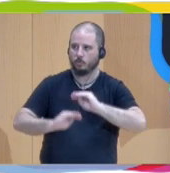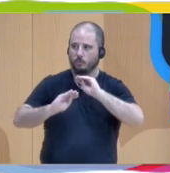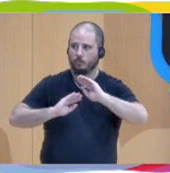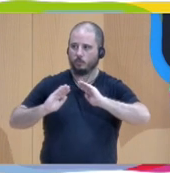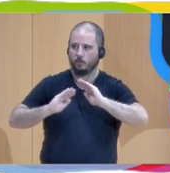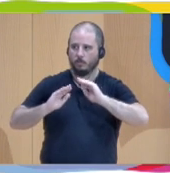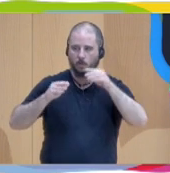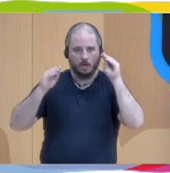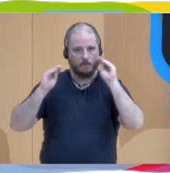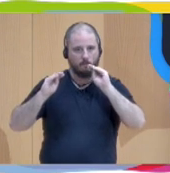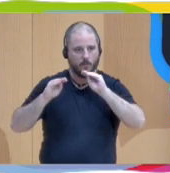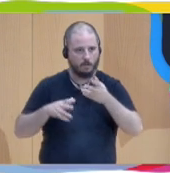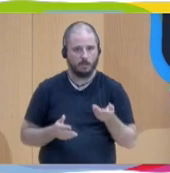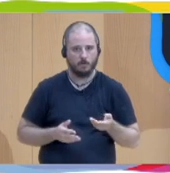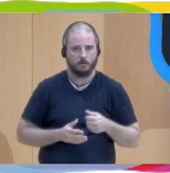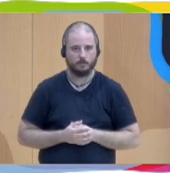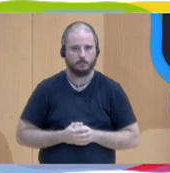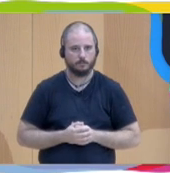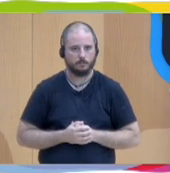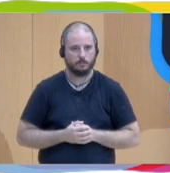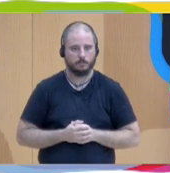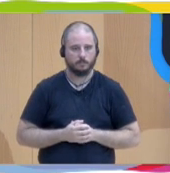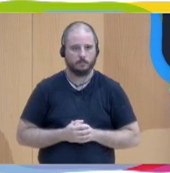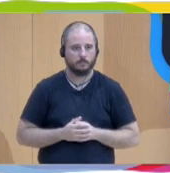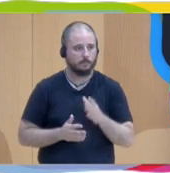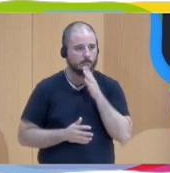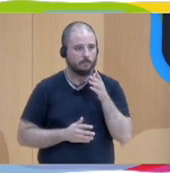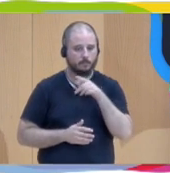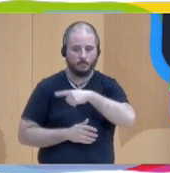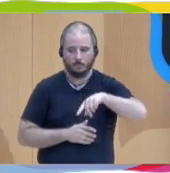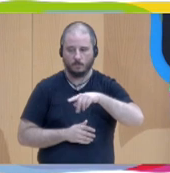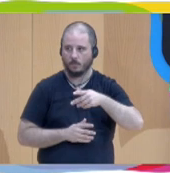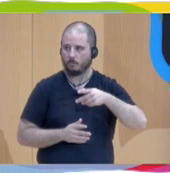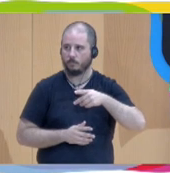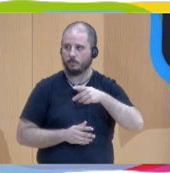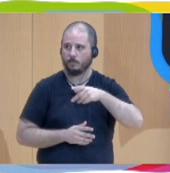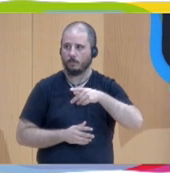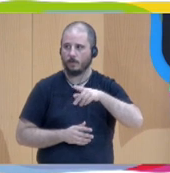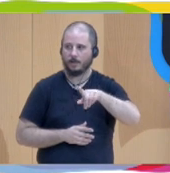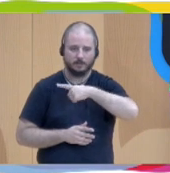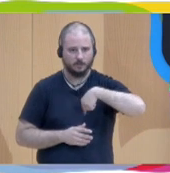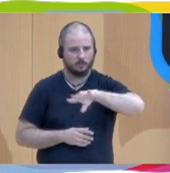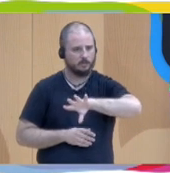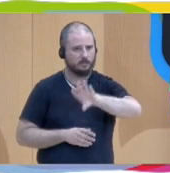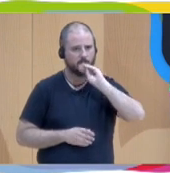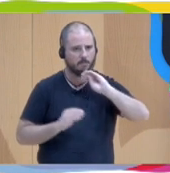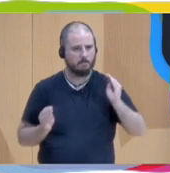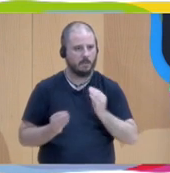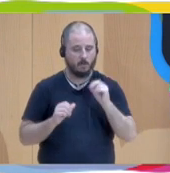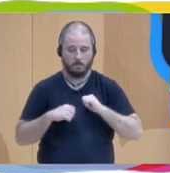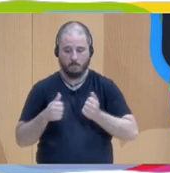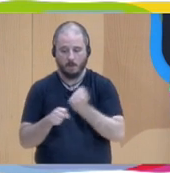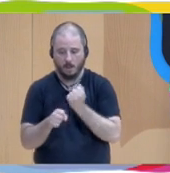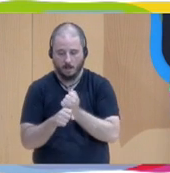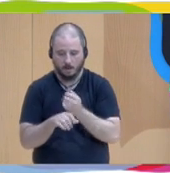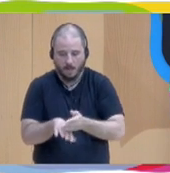cuando estamos empezando nuestro propio trabajo. Entonces, la pregunta de la educación es también,